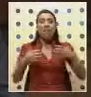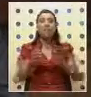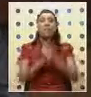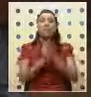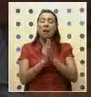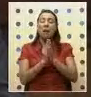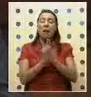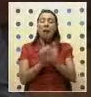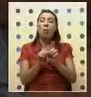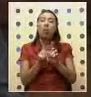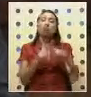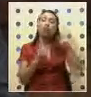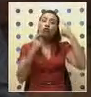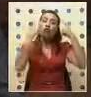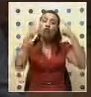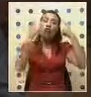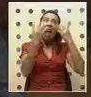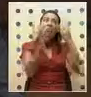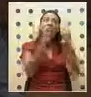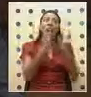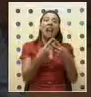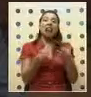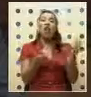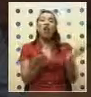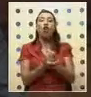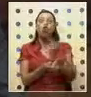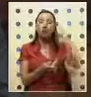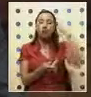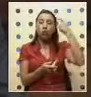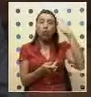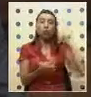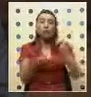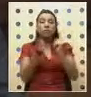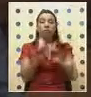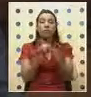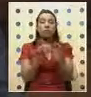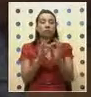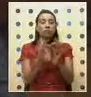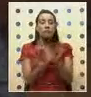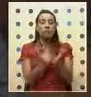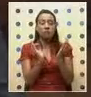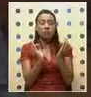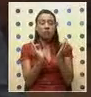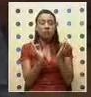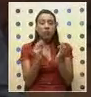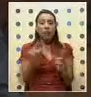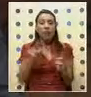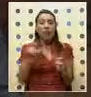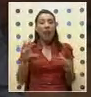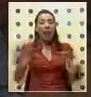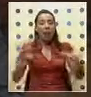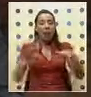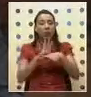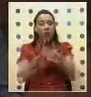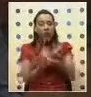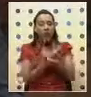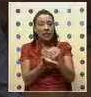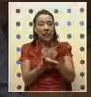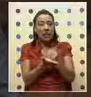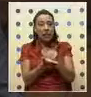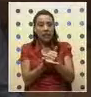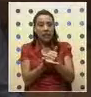soñar encerrado y en libertad consiguió su sueño. Mandela fue carisma e integridad. Mandela fue coherencia, estrategia y acción,